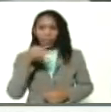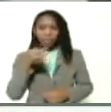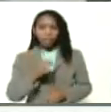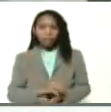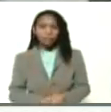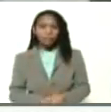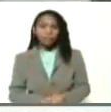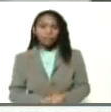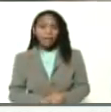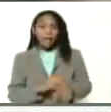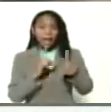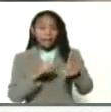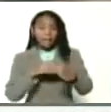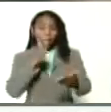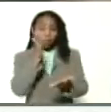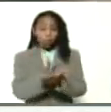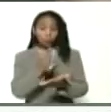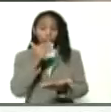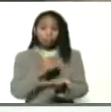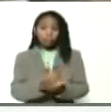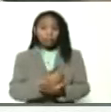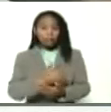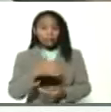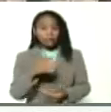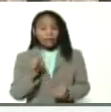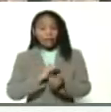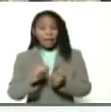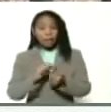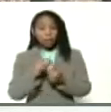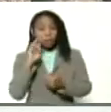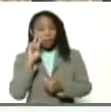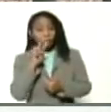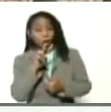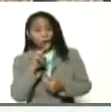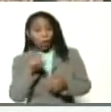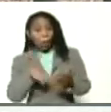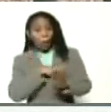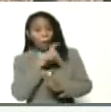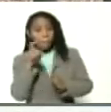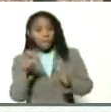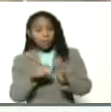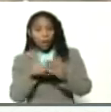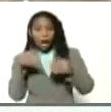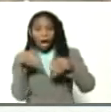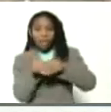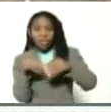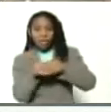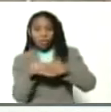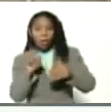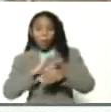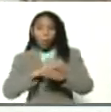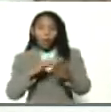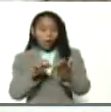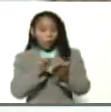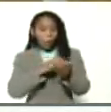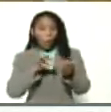díganme esas tortas de queso queso completo y adentro le echan guayaba bueno